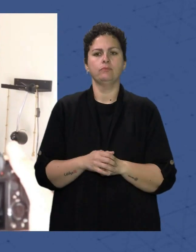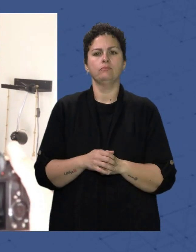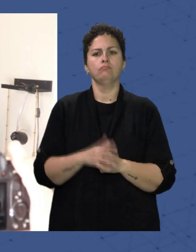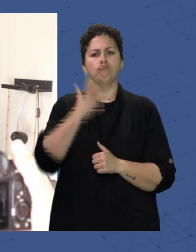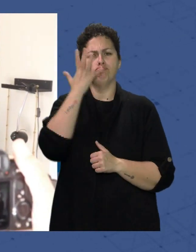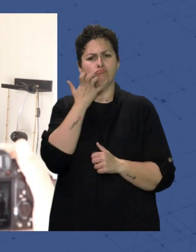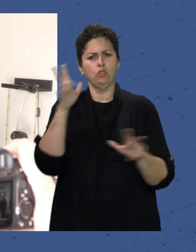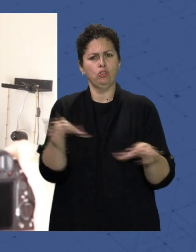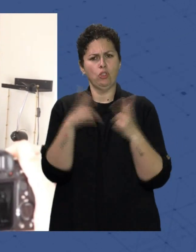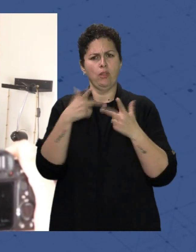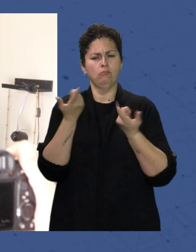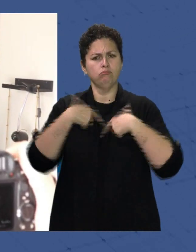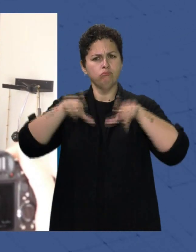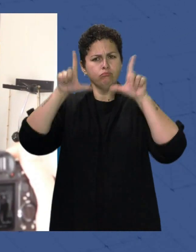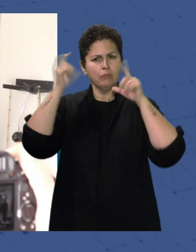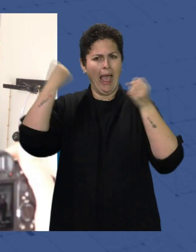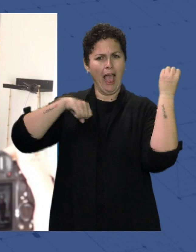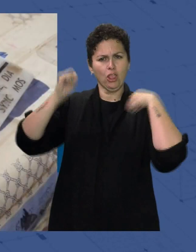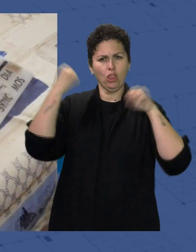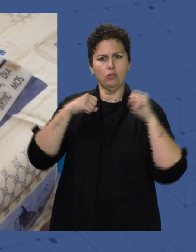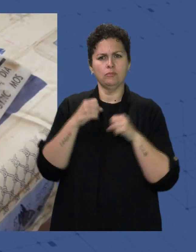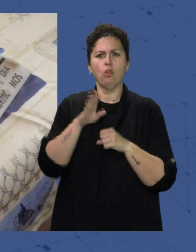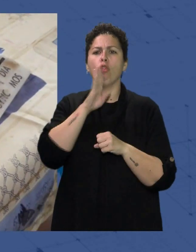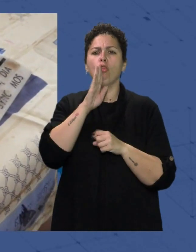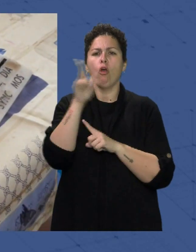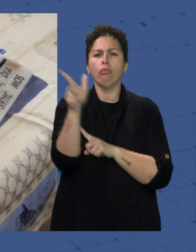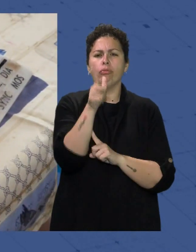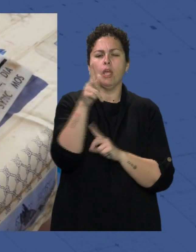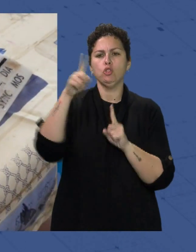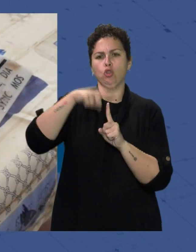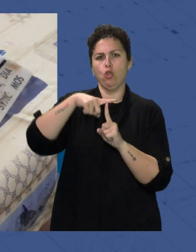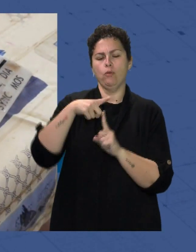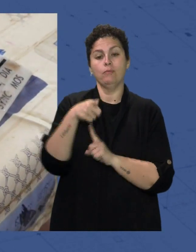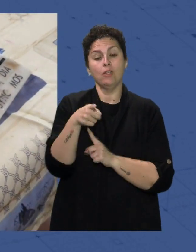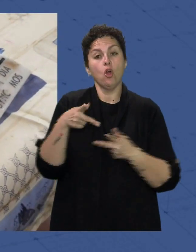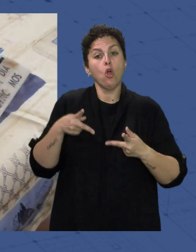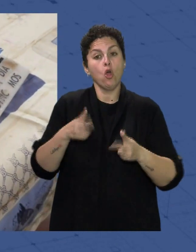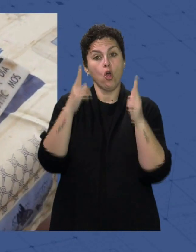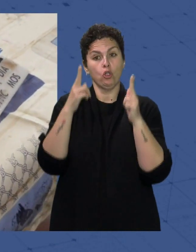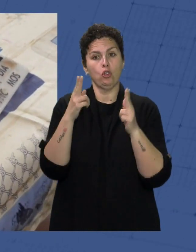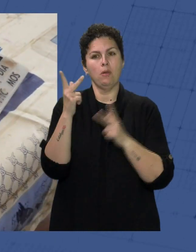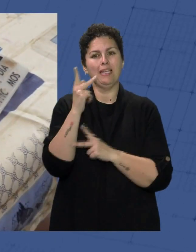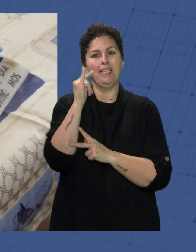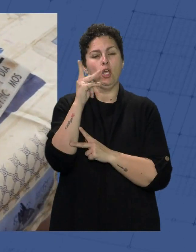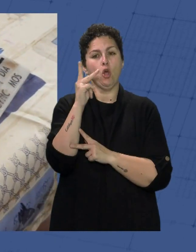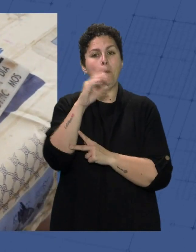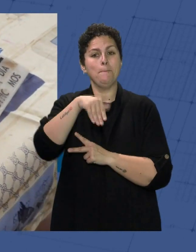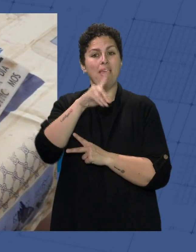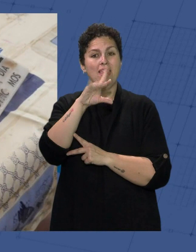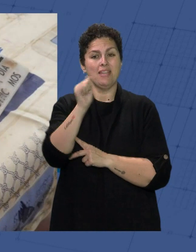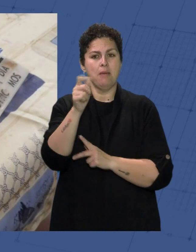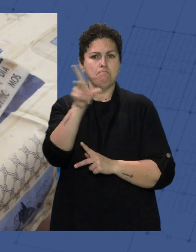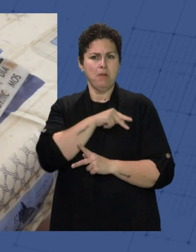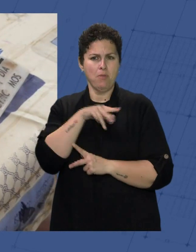actor Daniel Albaladejo Y rodado en El Toyo Un corto Que ganó el premio Kiko Medina Al mejor proyecto de producción